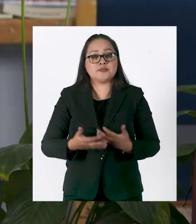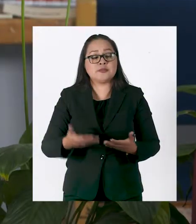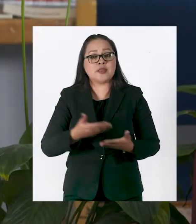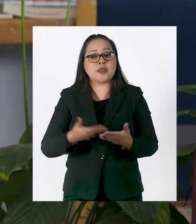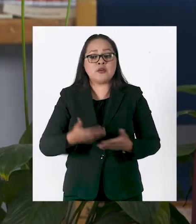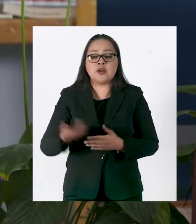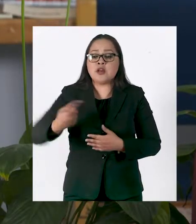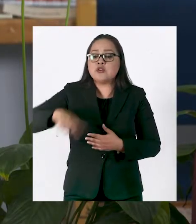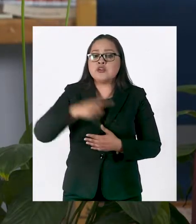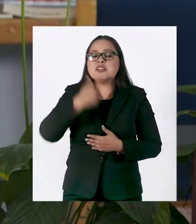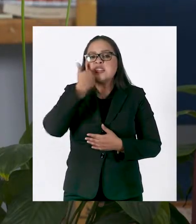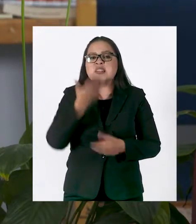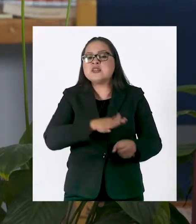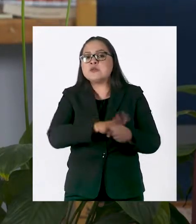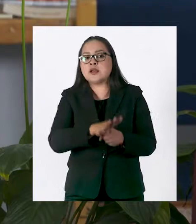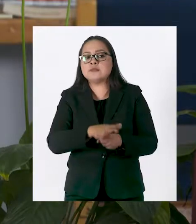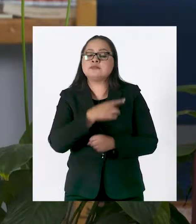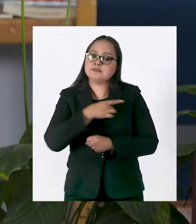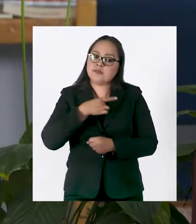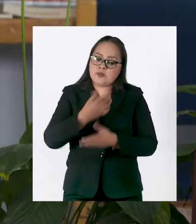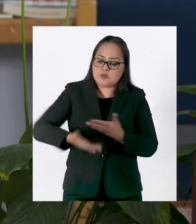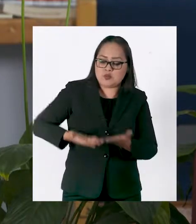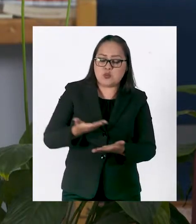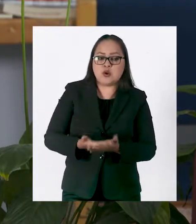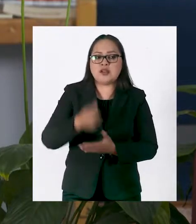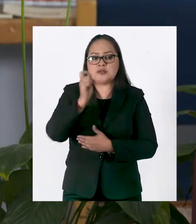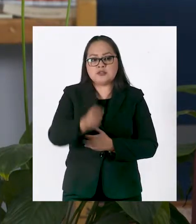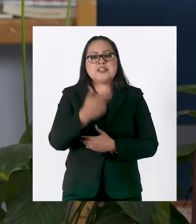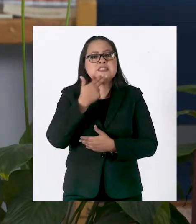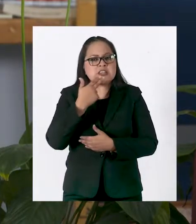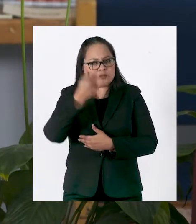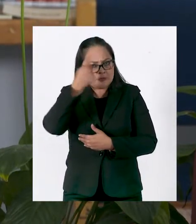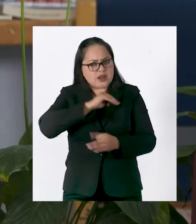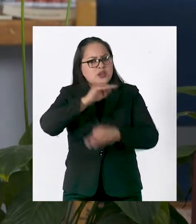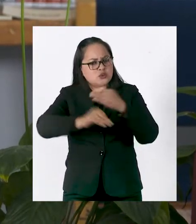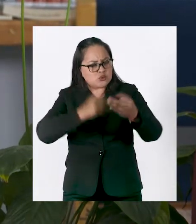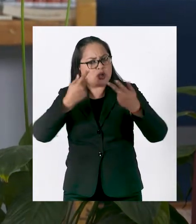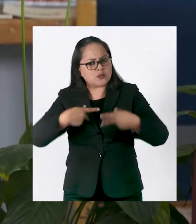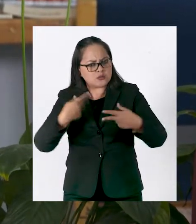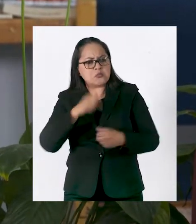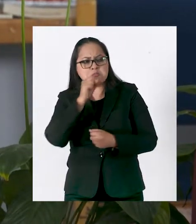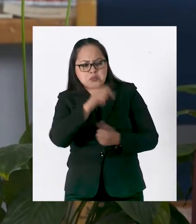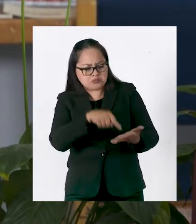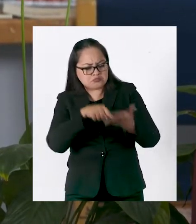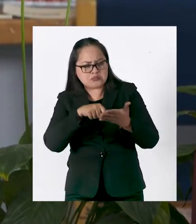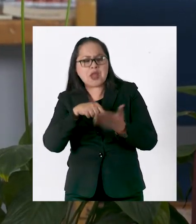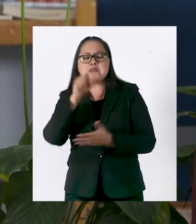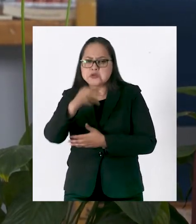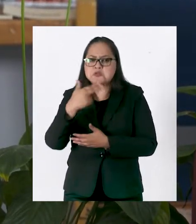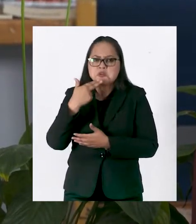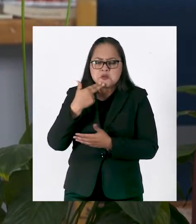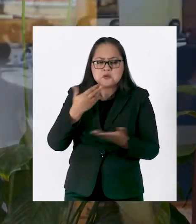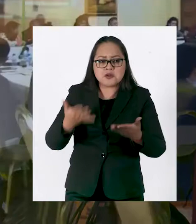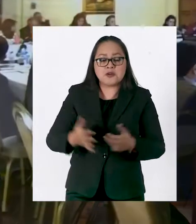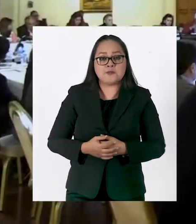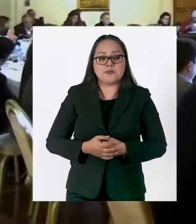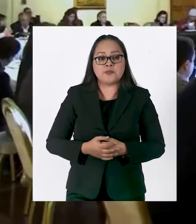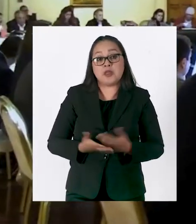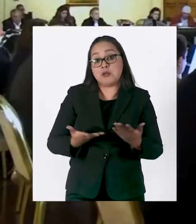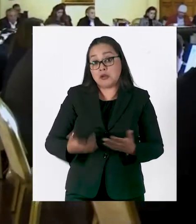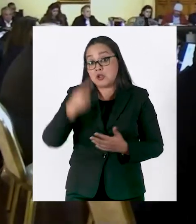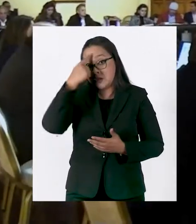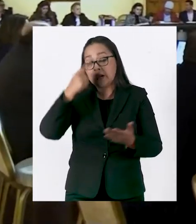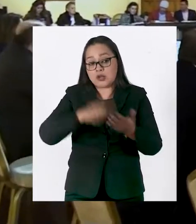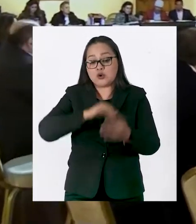Lo que pretendemos es que hayan propuestas que todo el mundo diga, le va a servir a la gente. A ver, yo no creo que haya alguien que se vaya a